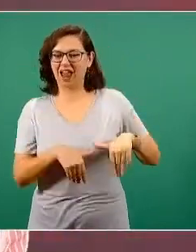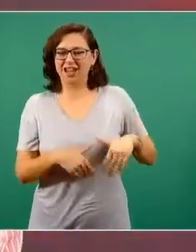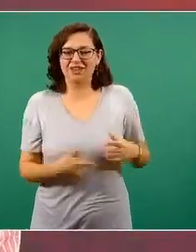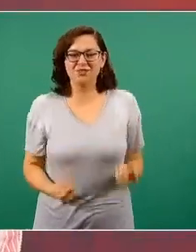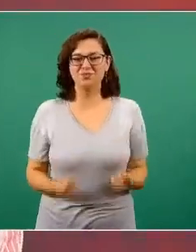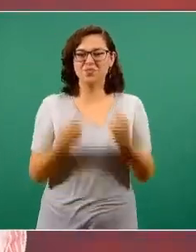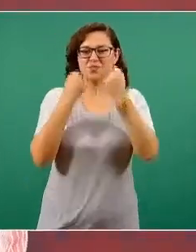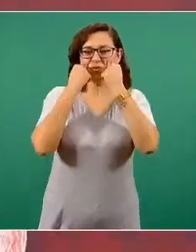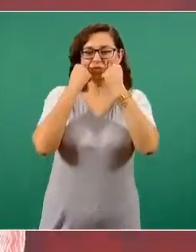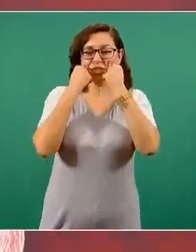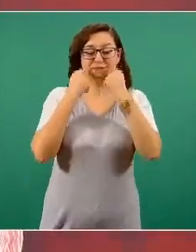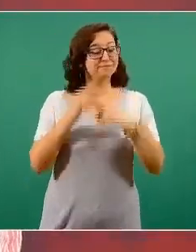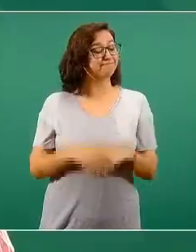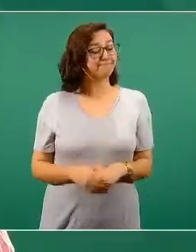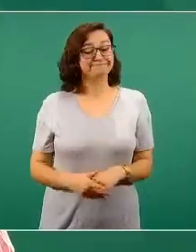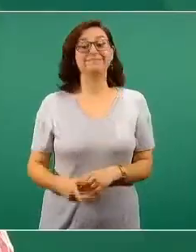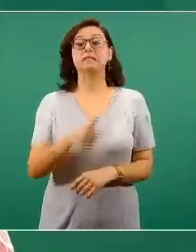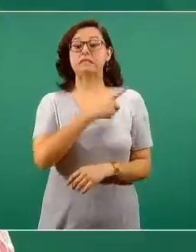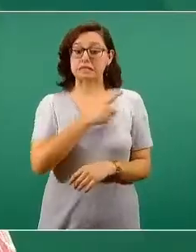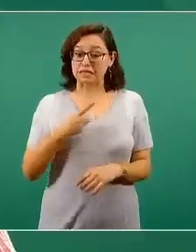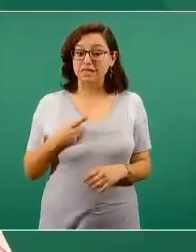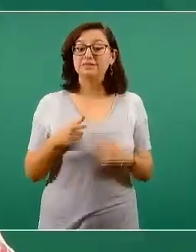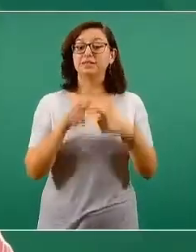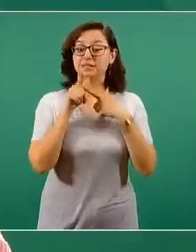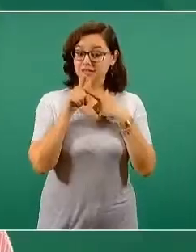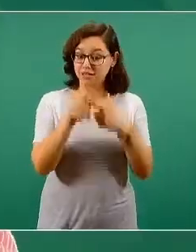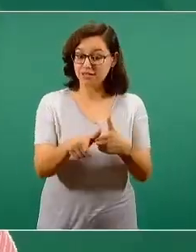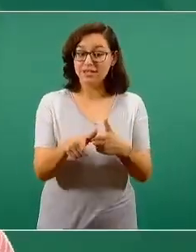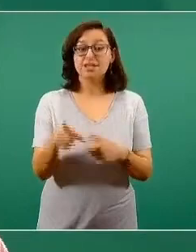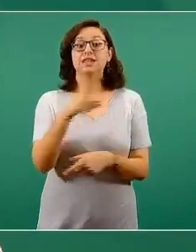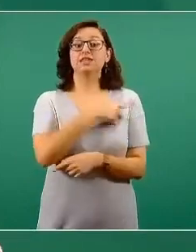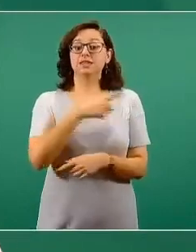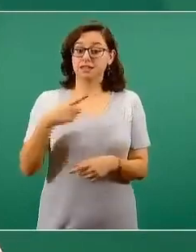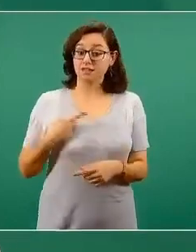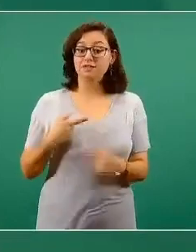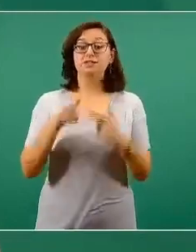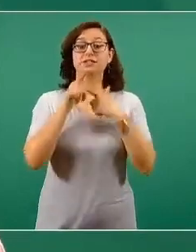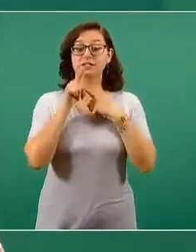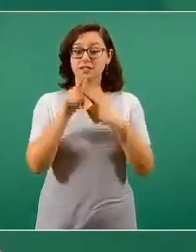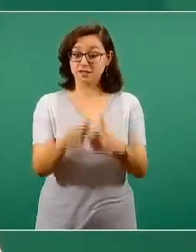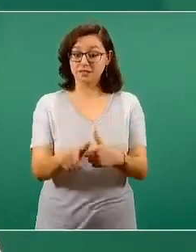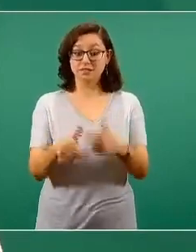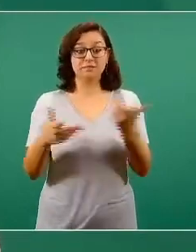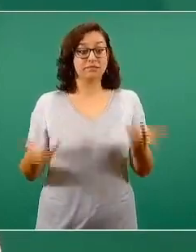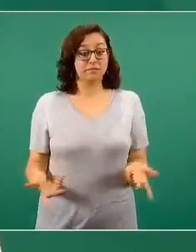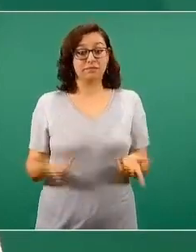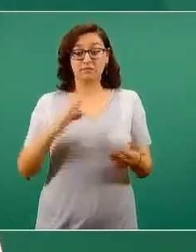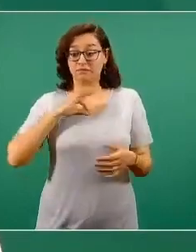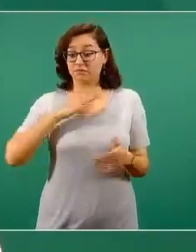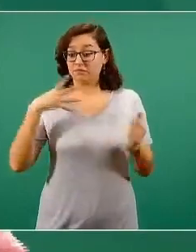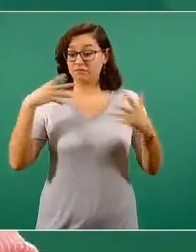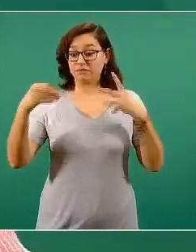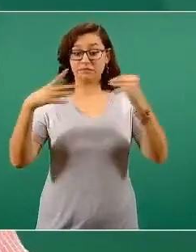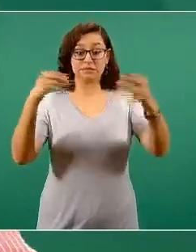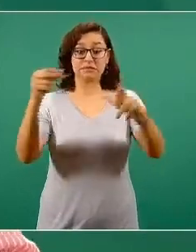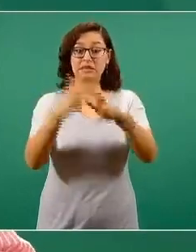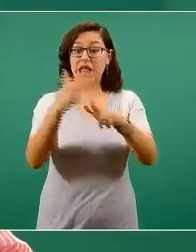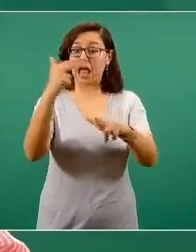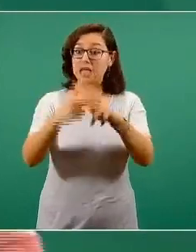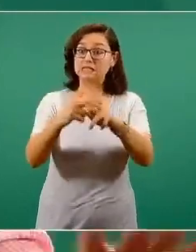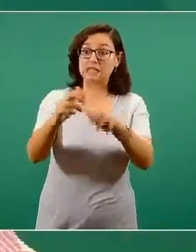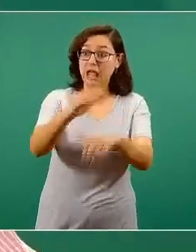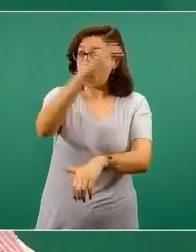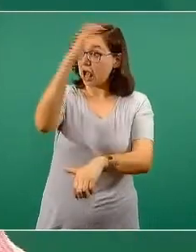y sigue siendo importante. Hasta que se termine la epidemia por completo es cuando